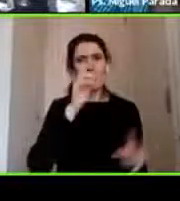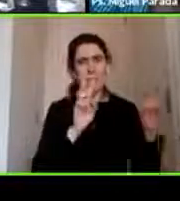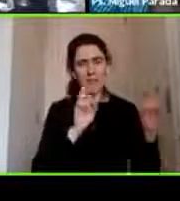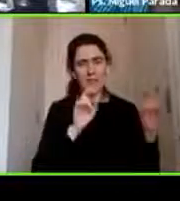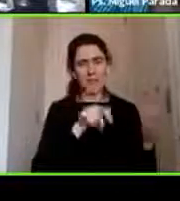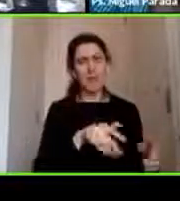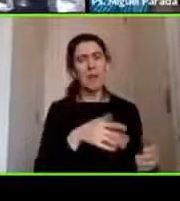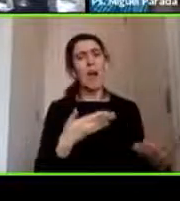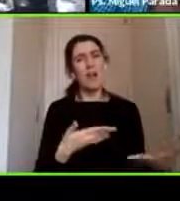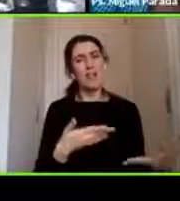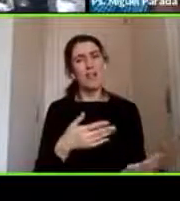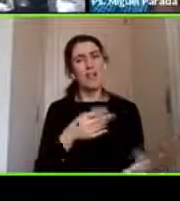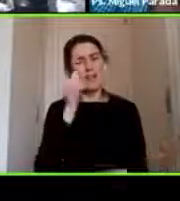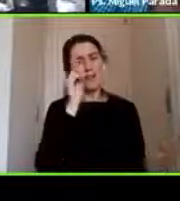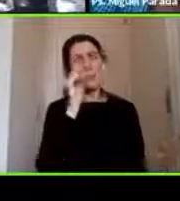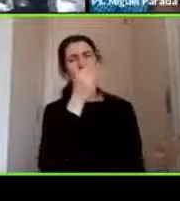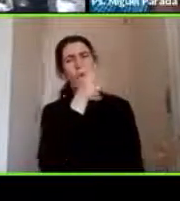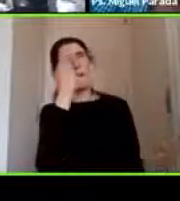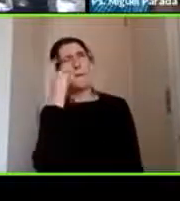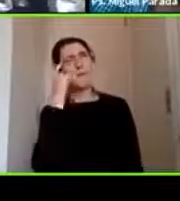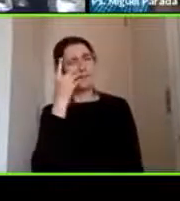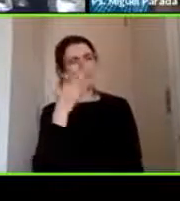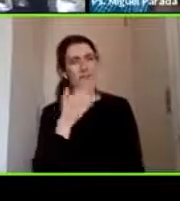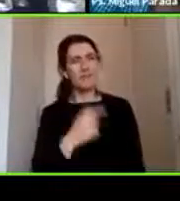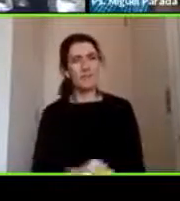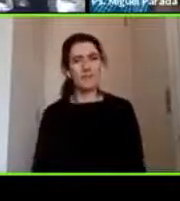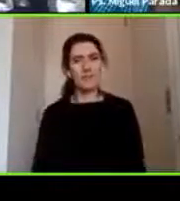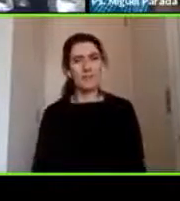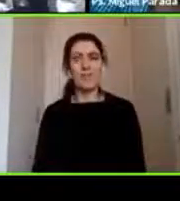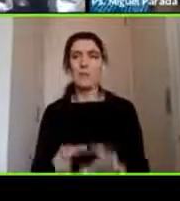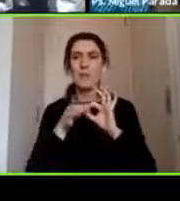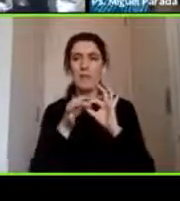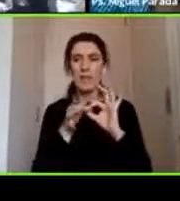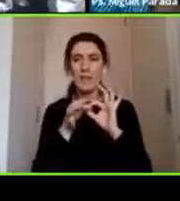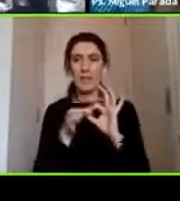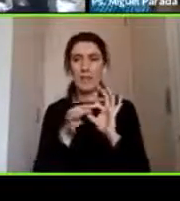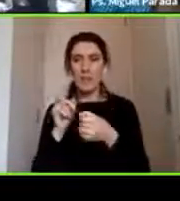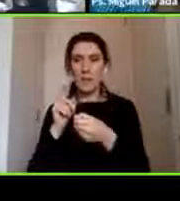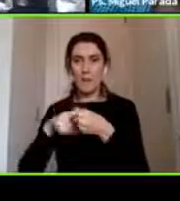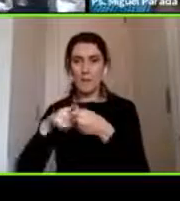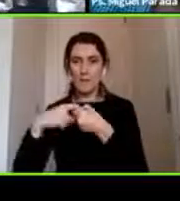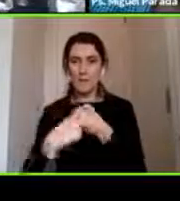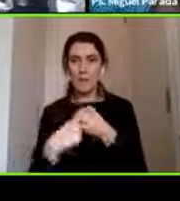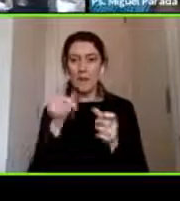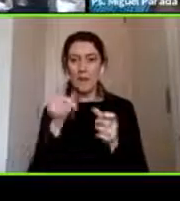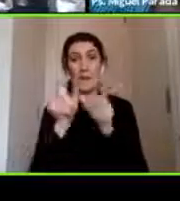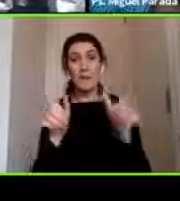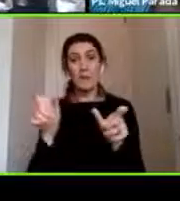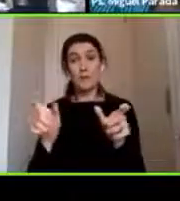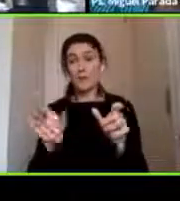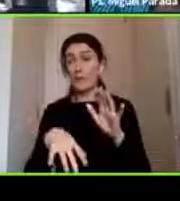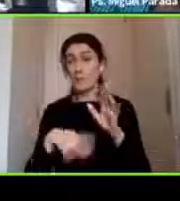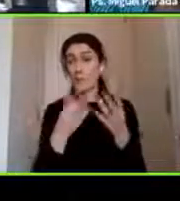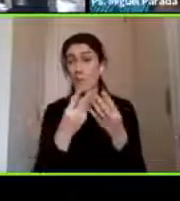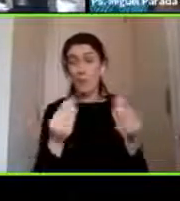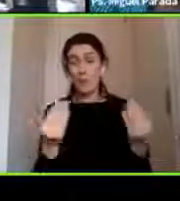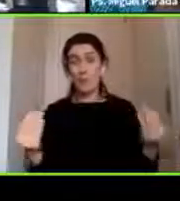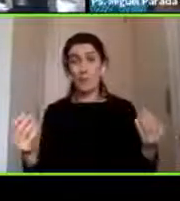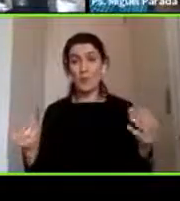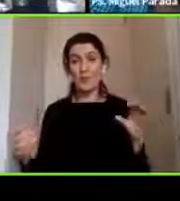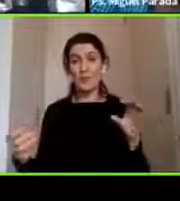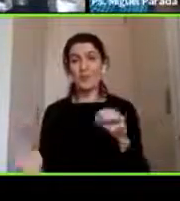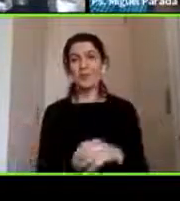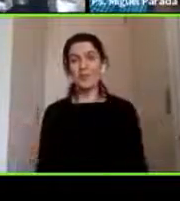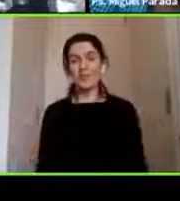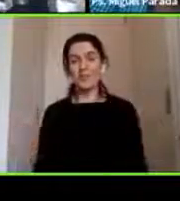eso les quería agradecer su participación hubo mucha gente que estuvo conectada para que sepan ahora para los que nos están observando los